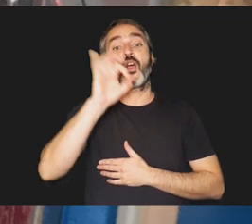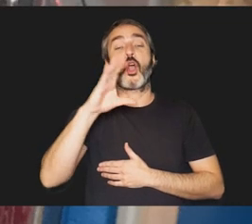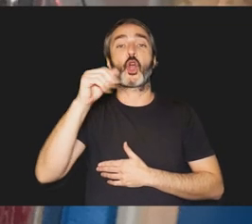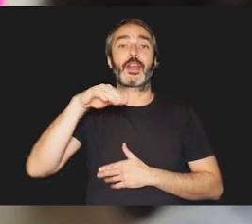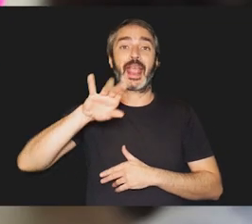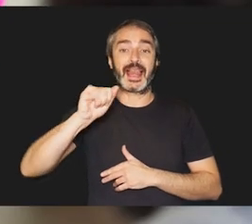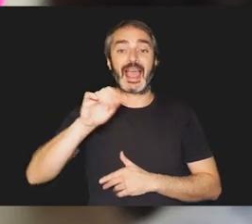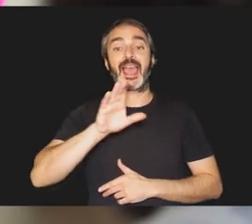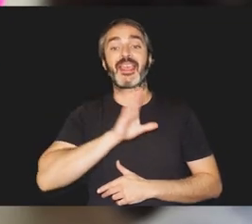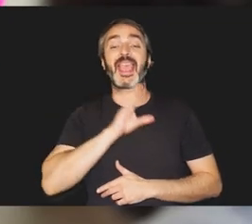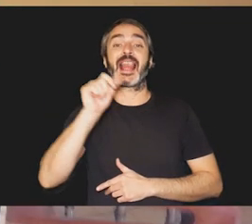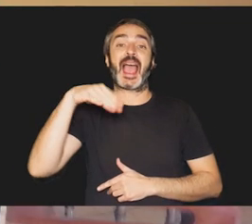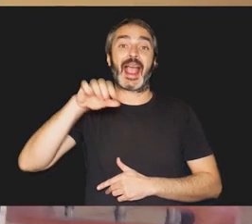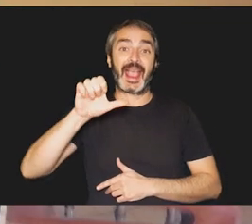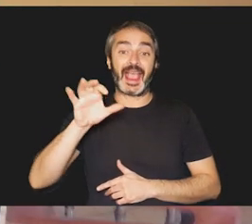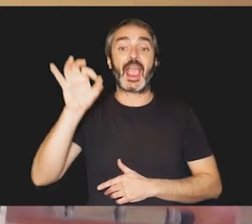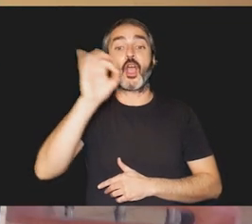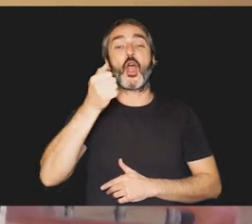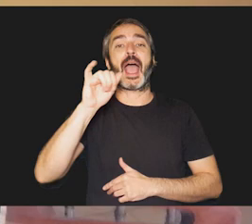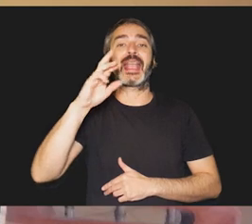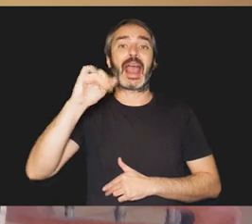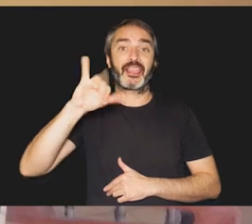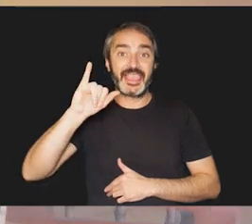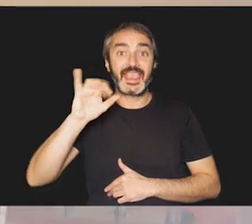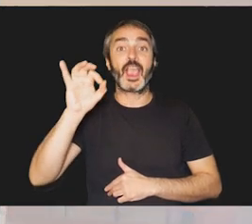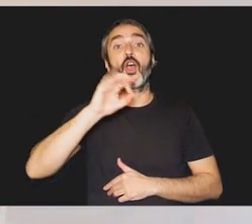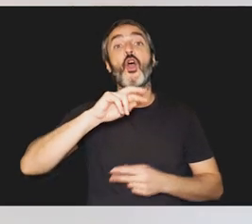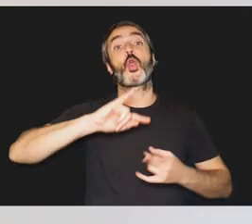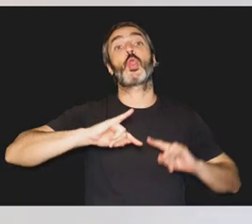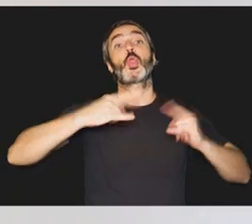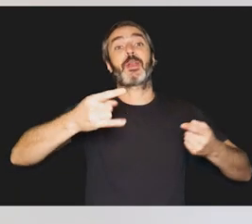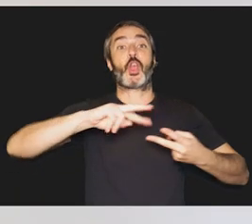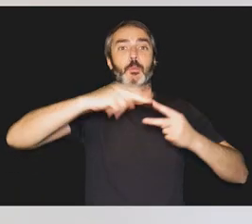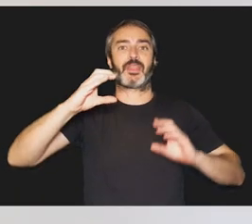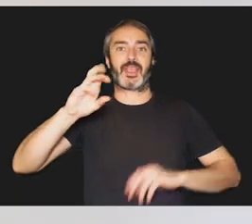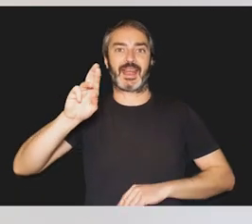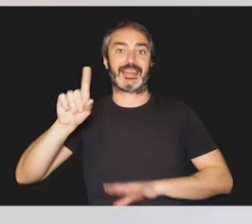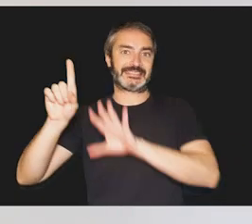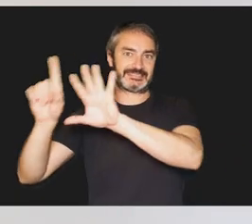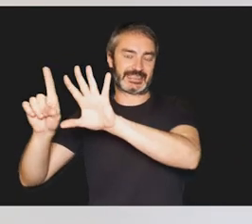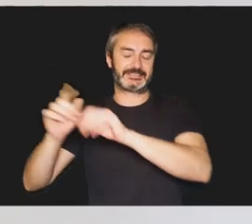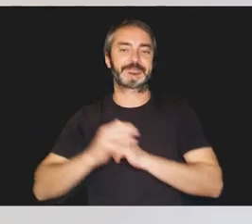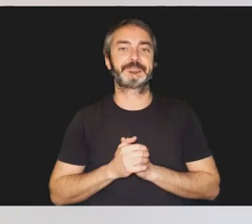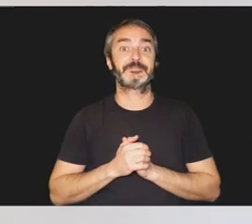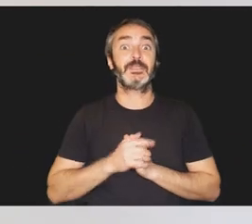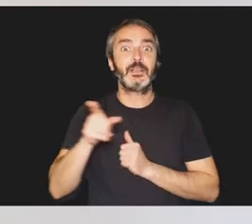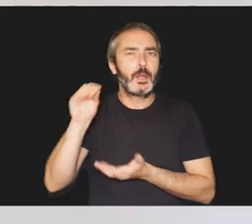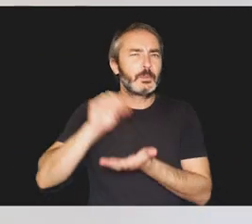Church, el de Cornelia de Lange, el de Aycardi o el de la duplicación del cromosoma 6, entre otras muchas. En estos casos, las